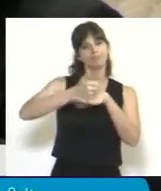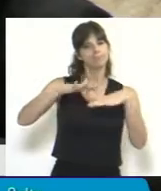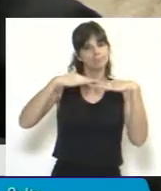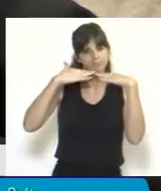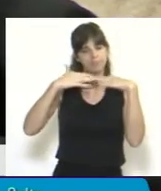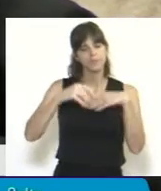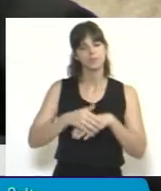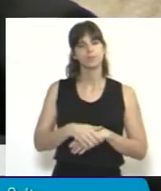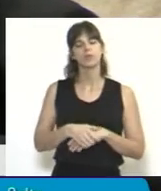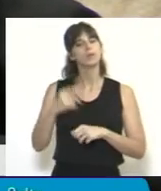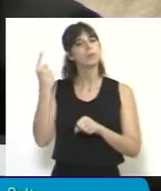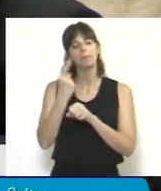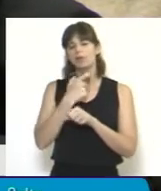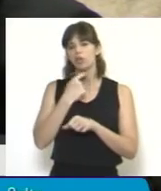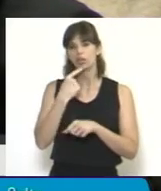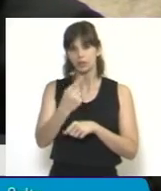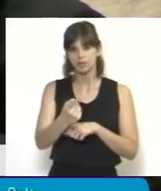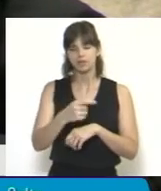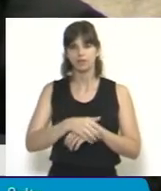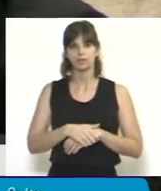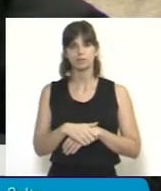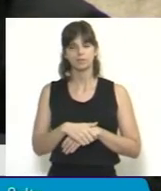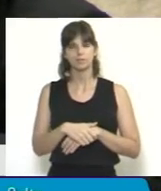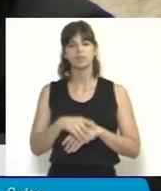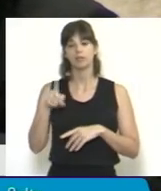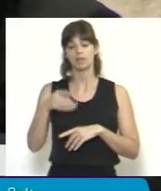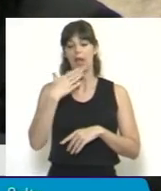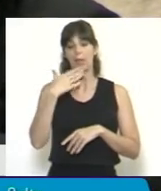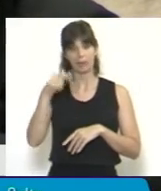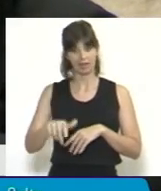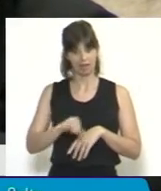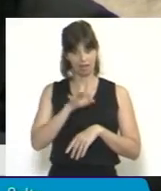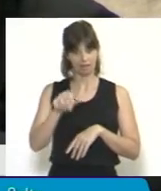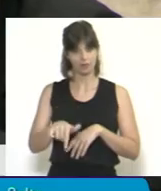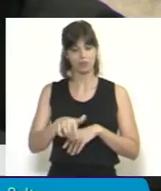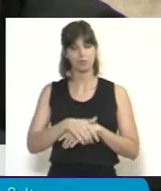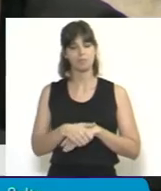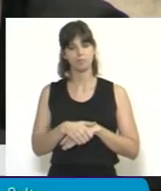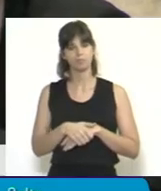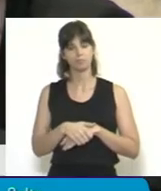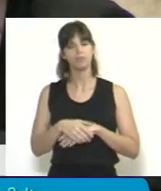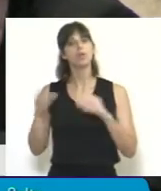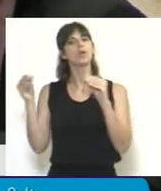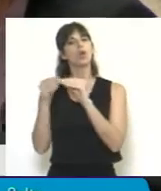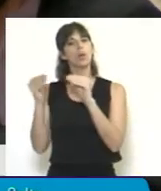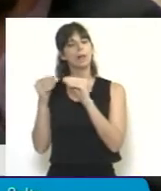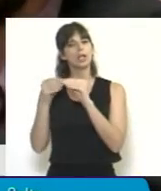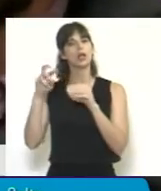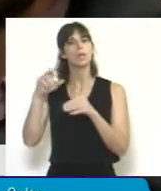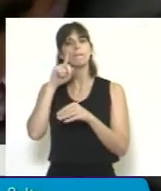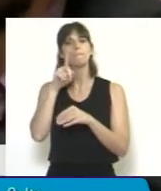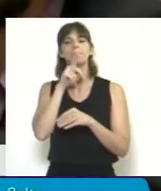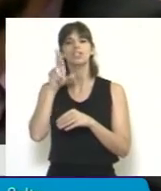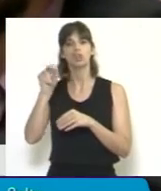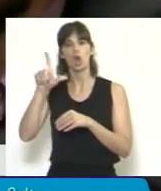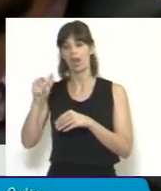Bueno, lo primero que quiero decir, señor Presidente, que en el medio abril de este año, con el compañero Néstor Pitrola, presentamos